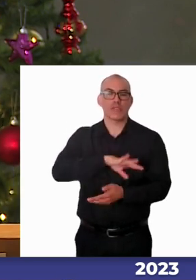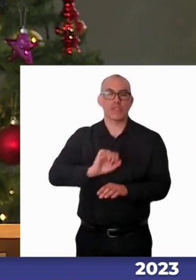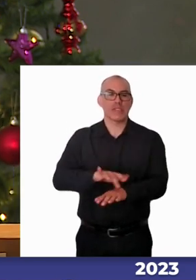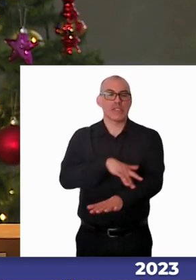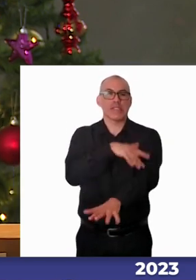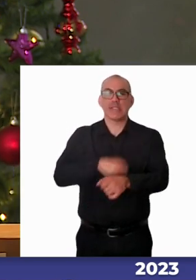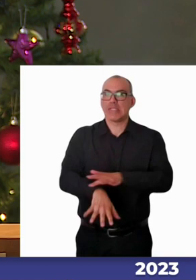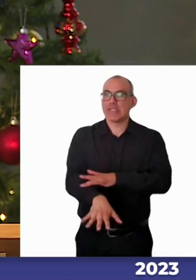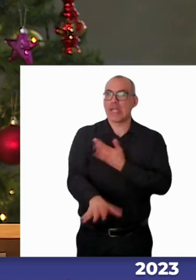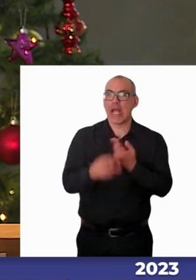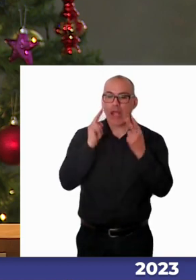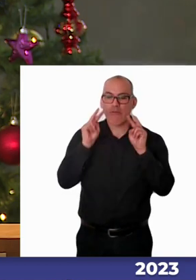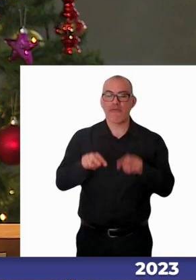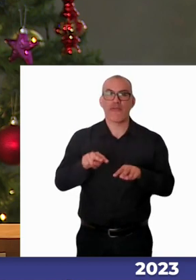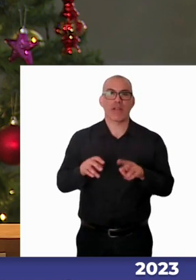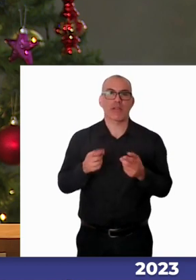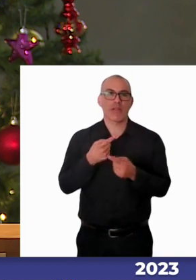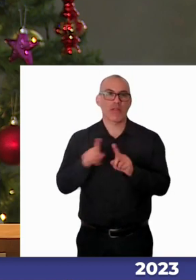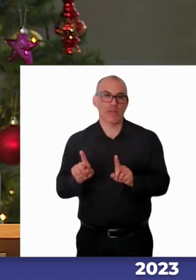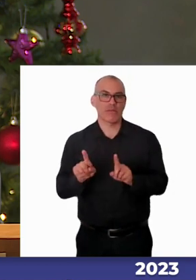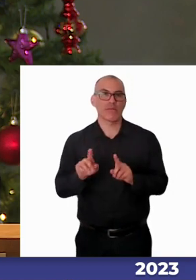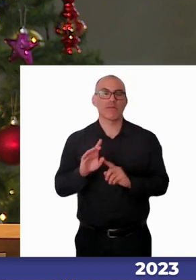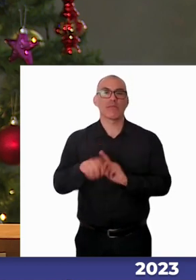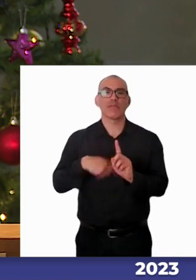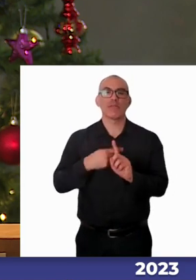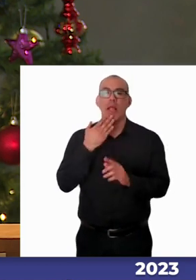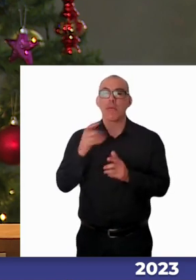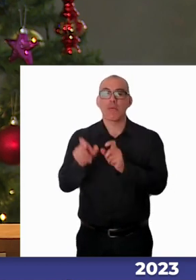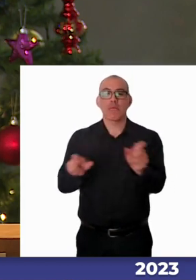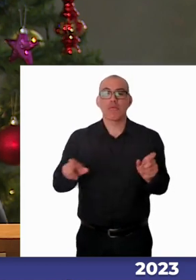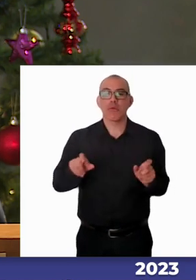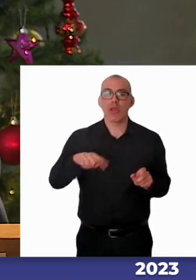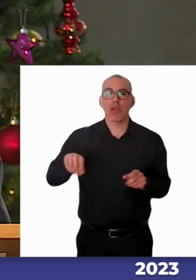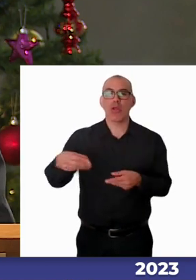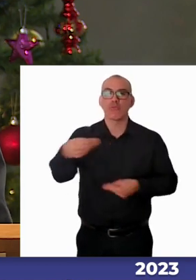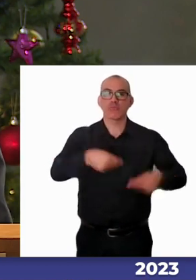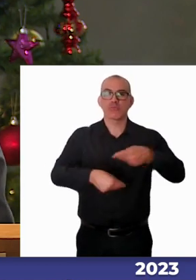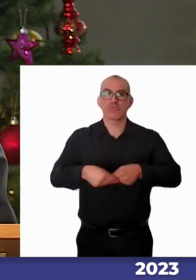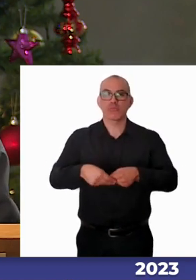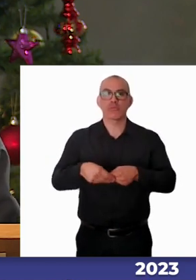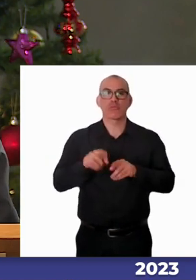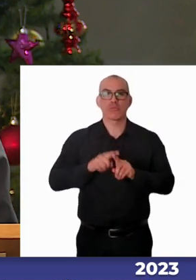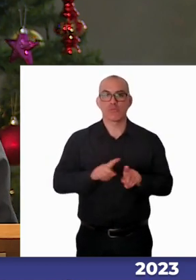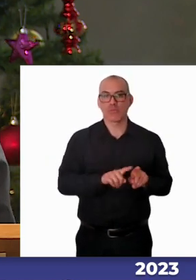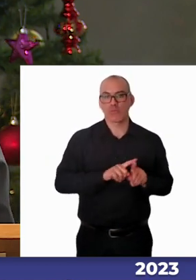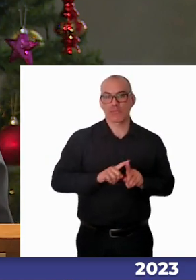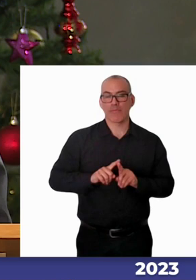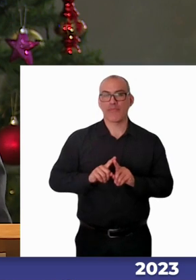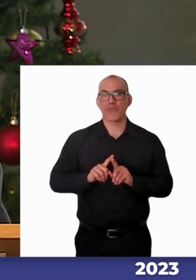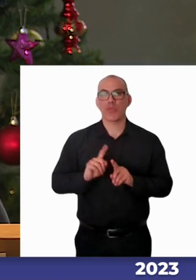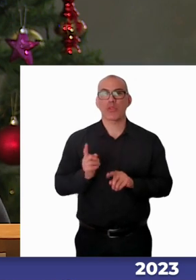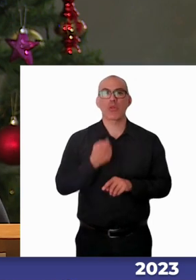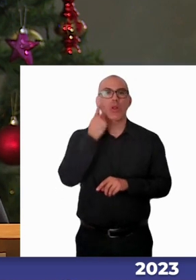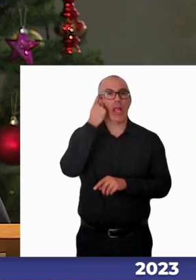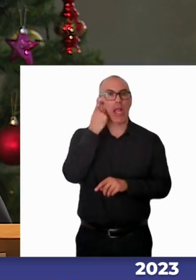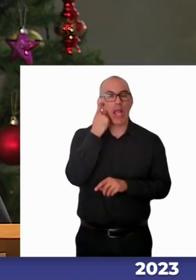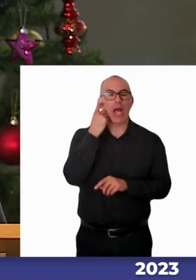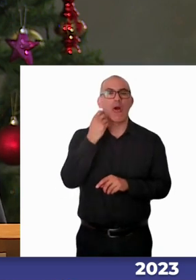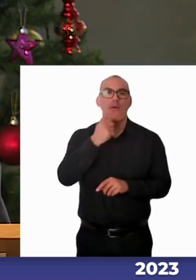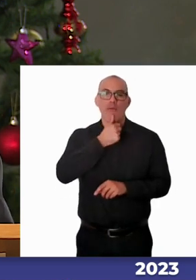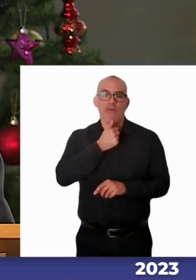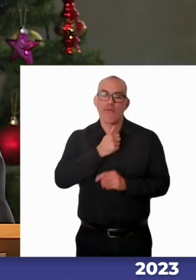tener a personas que, de alguna u otra manera, han aportado su granito de arena. Yo creo que hay mucho más por hacer. Tenemos unas dificultades enormes